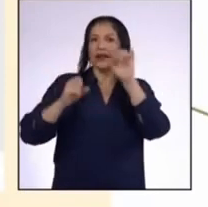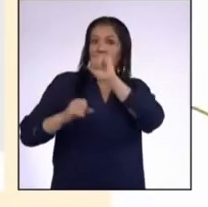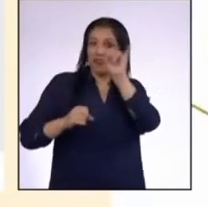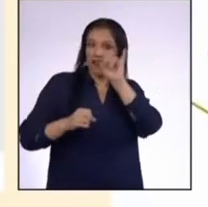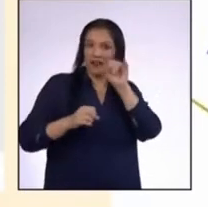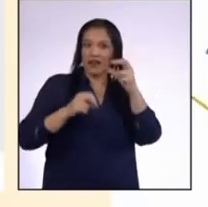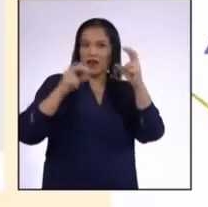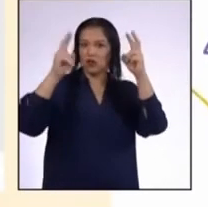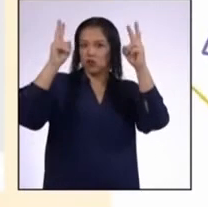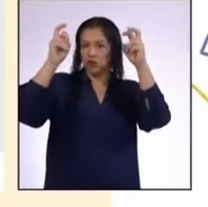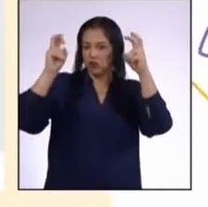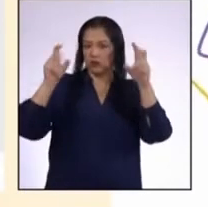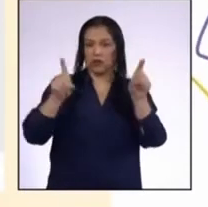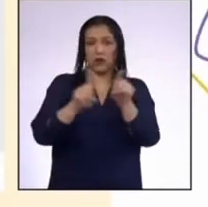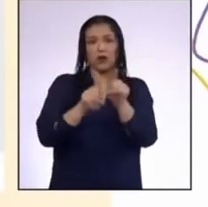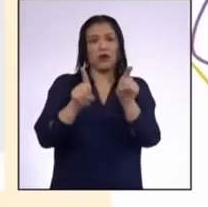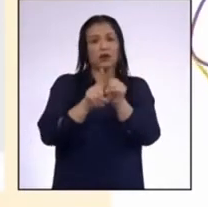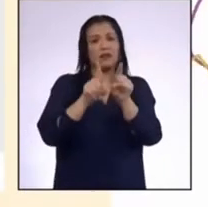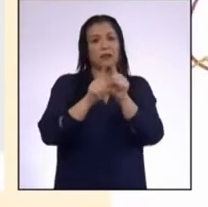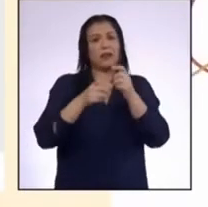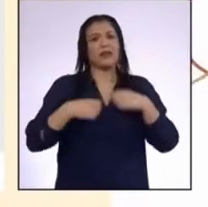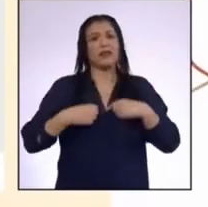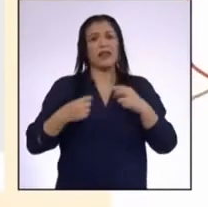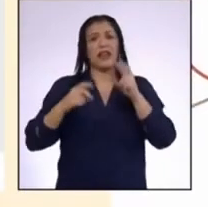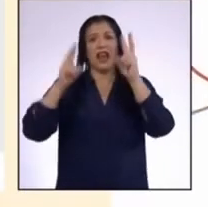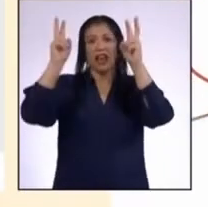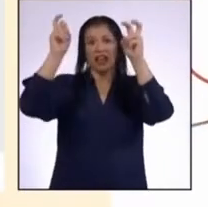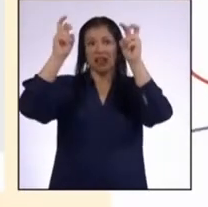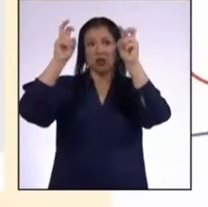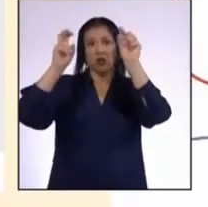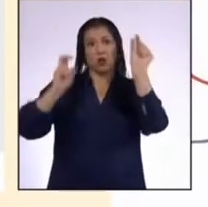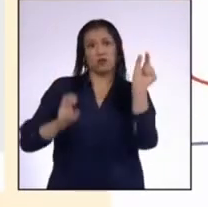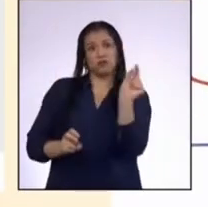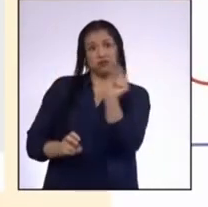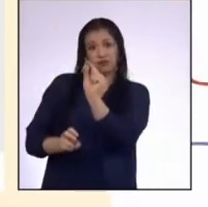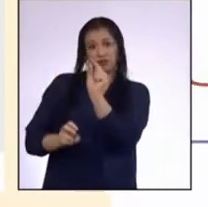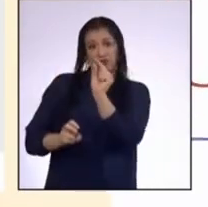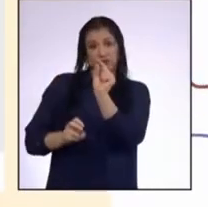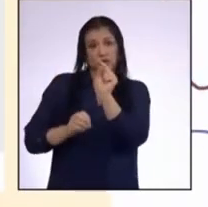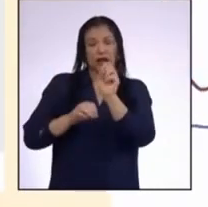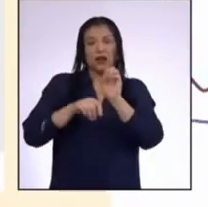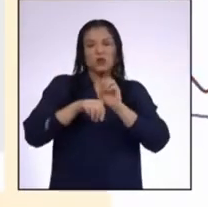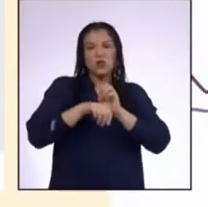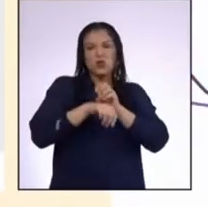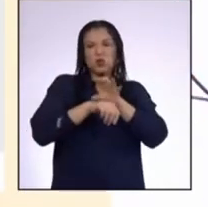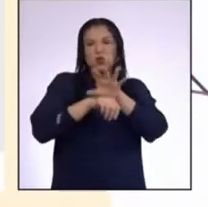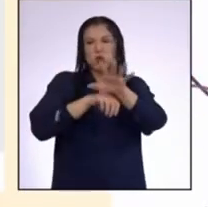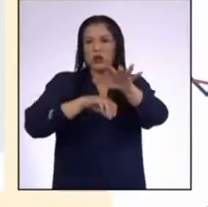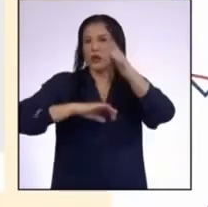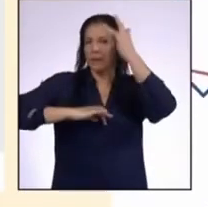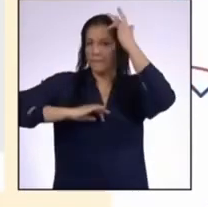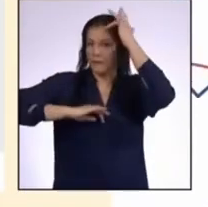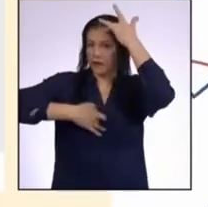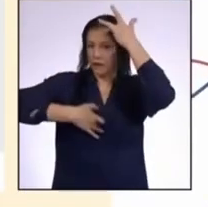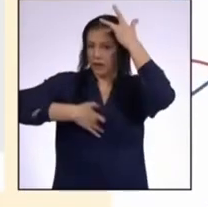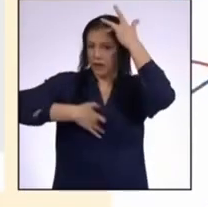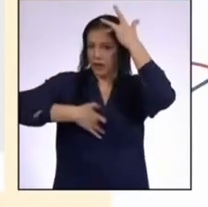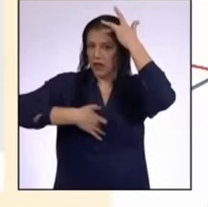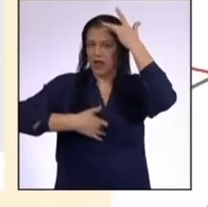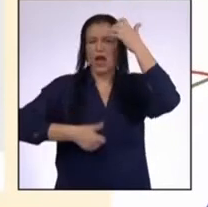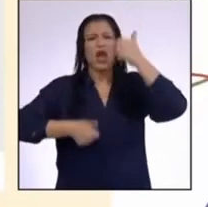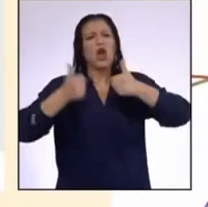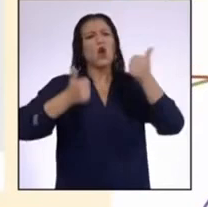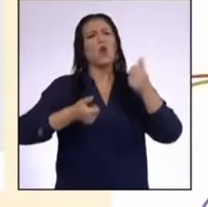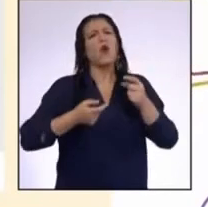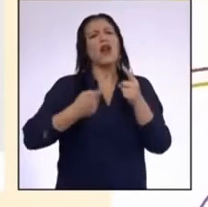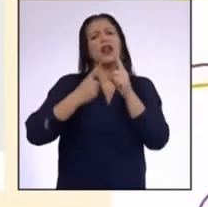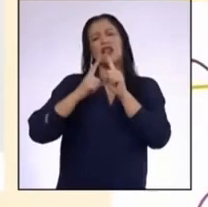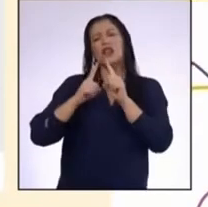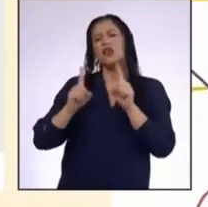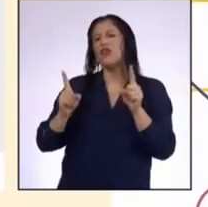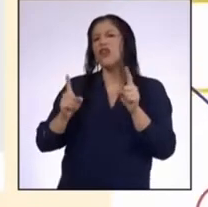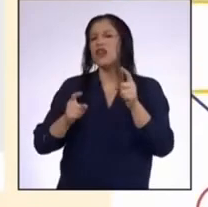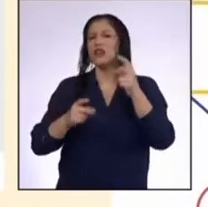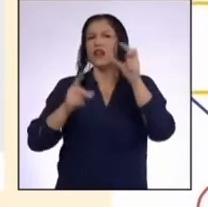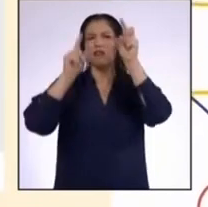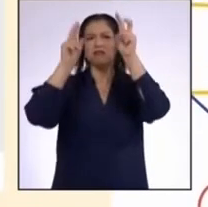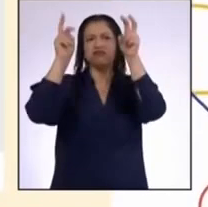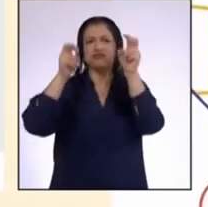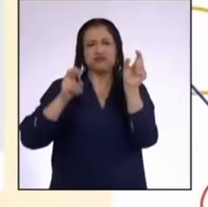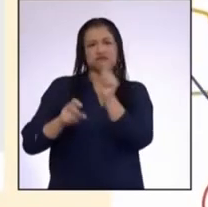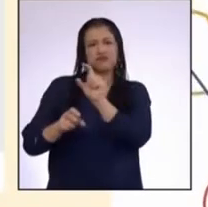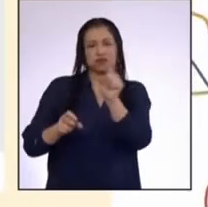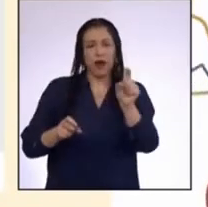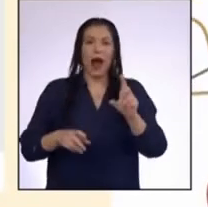Además tiene un subtítulo Transmisor de enfermedades ¿Qué diferencia vemos en ambos?